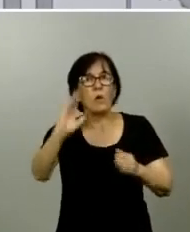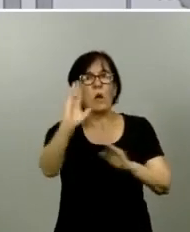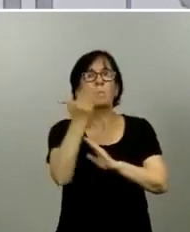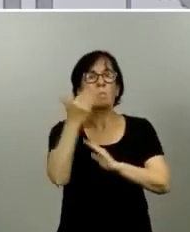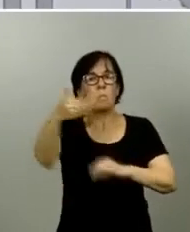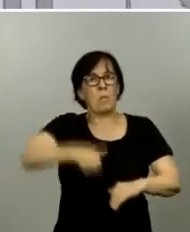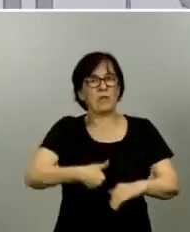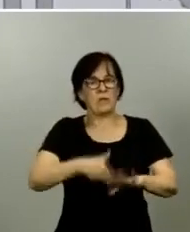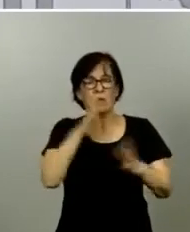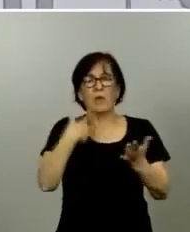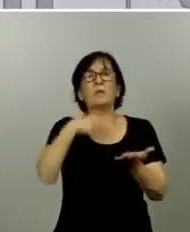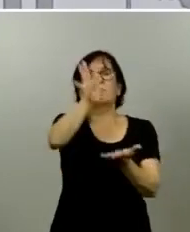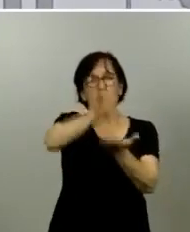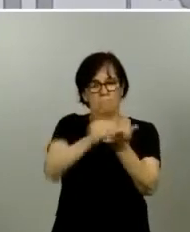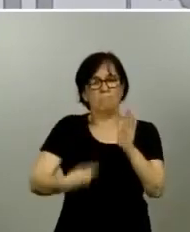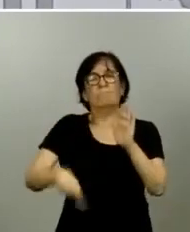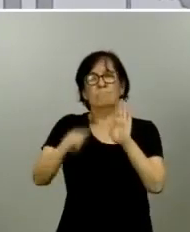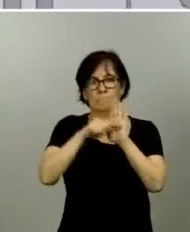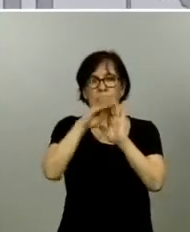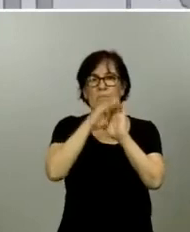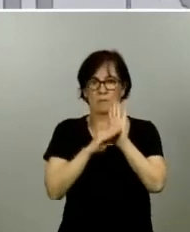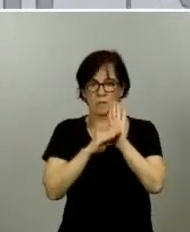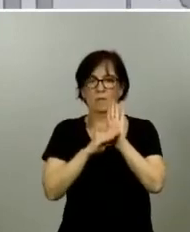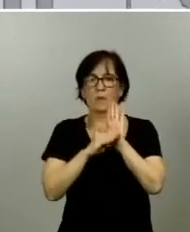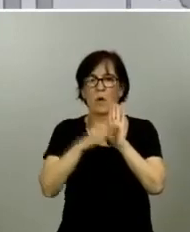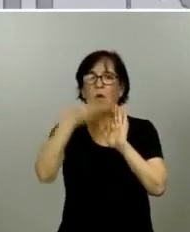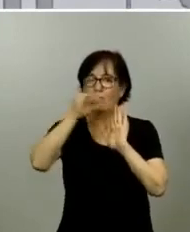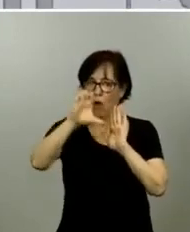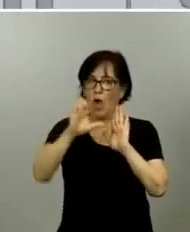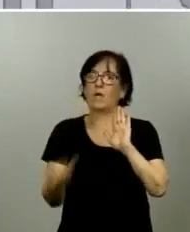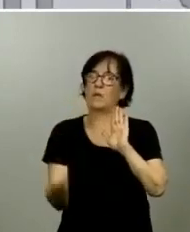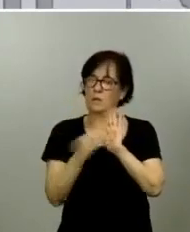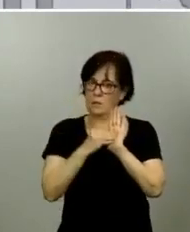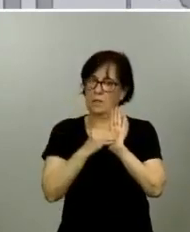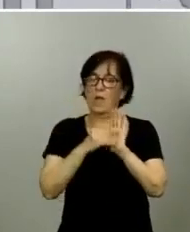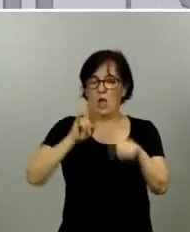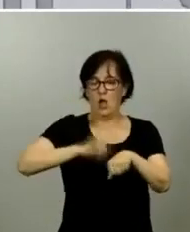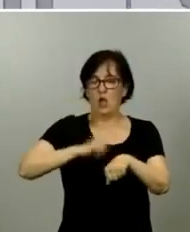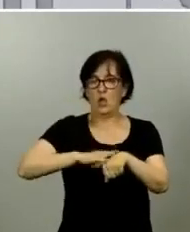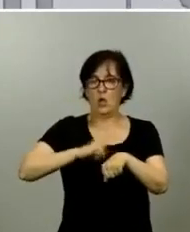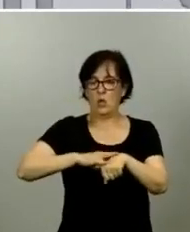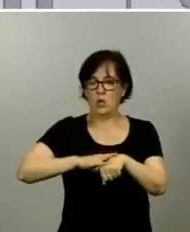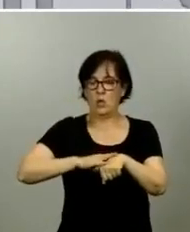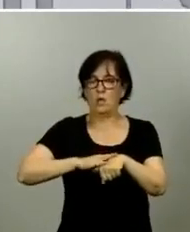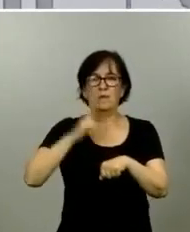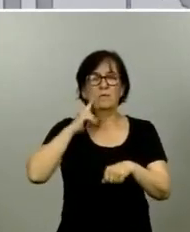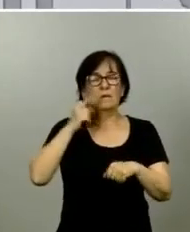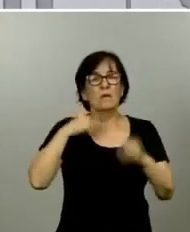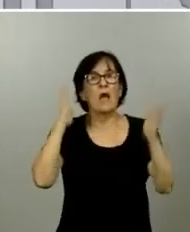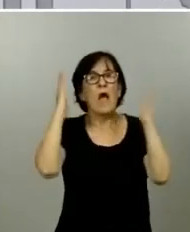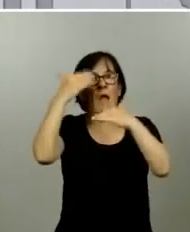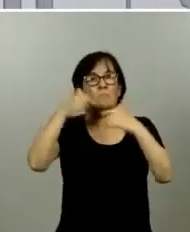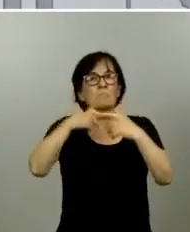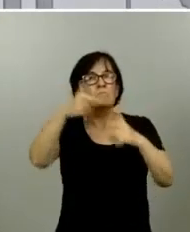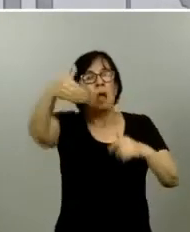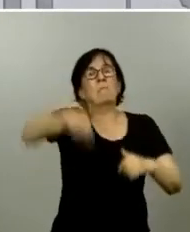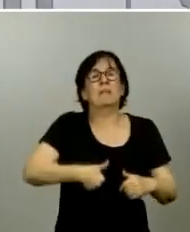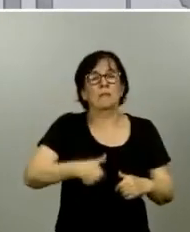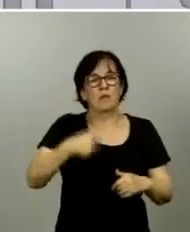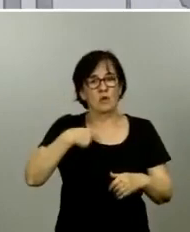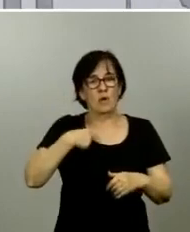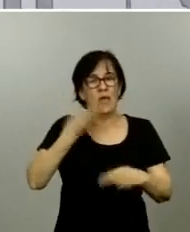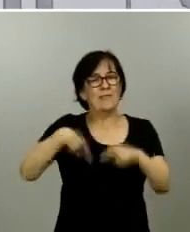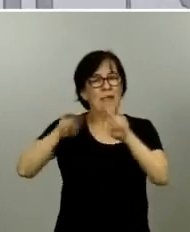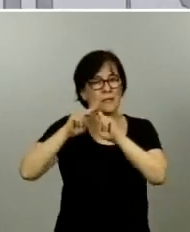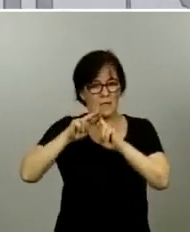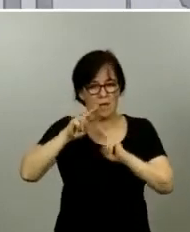quedará recogido en el Boletín Oficial del Estado el lunes, digo, insisto, atendiendo una petición que nos hecho la Generalitat de Cataluña de que el